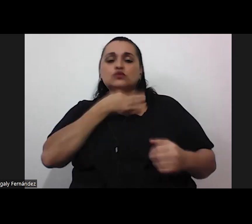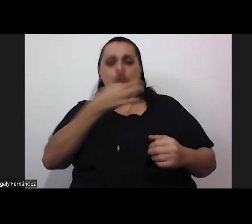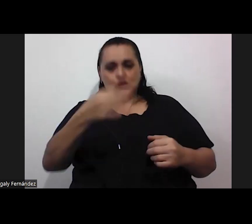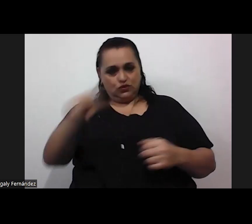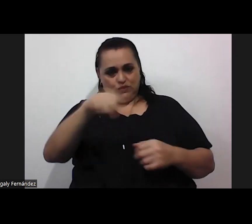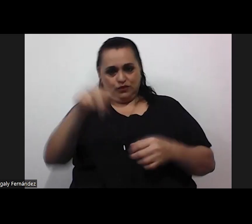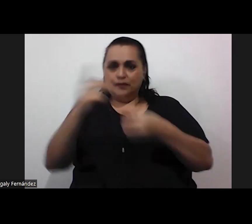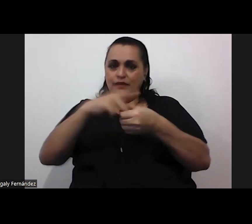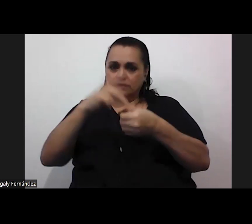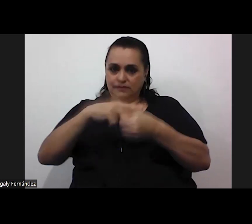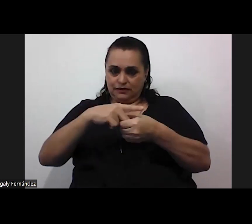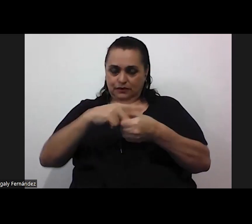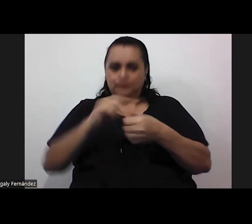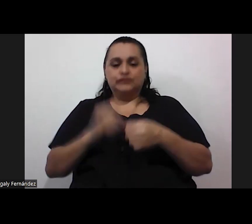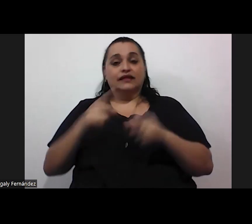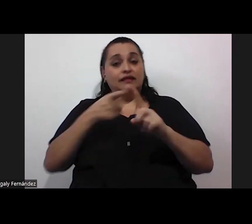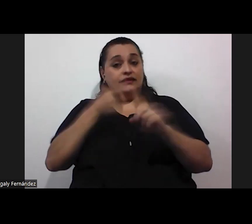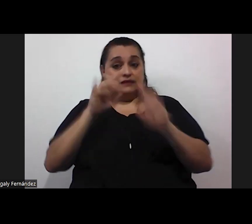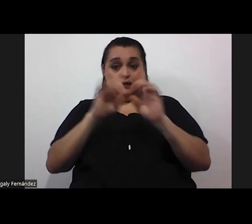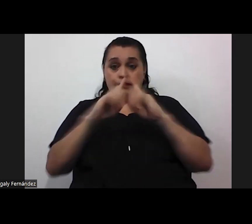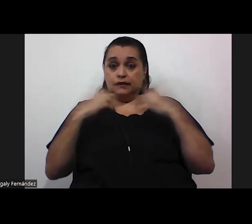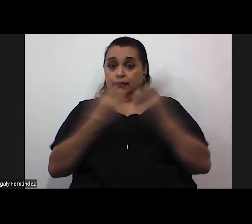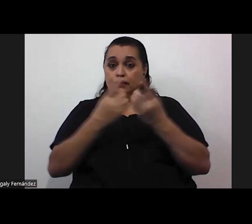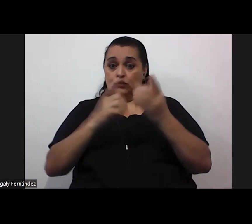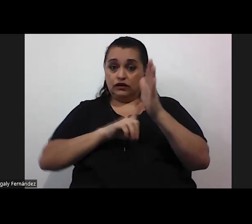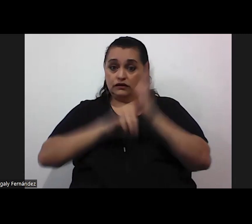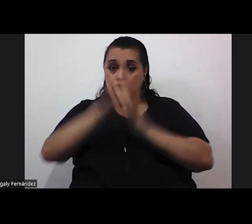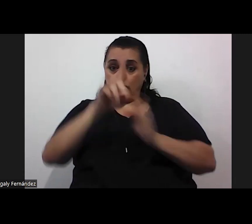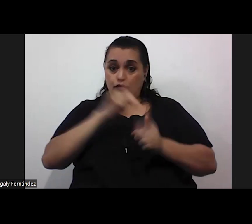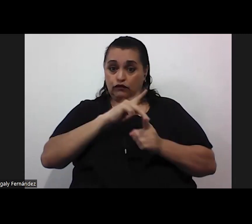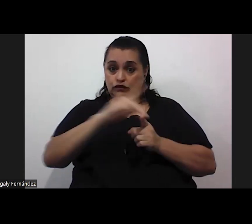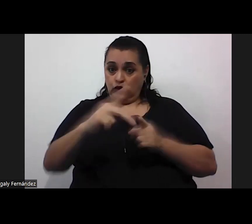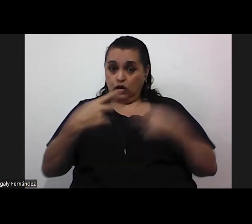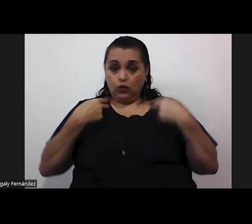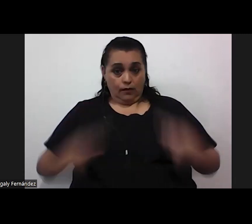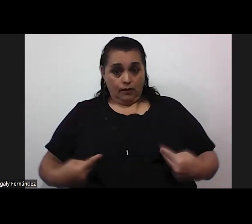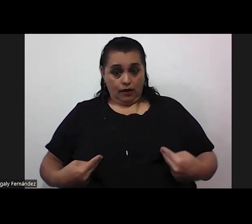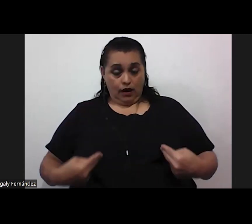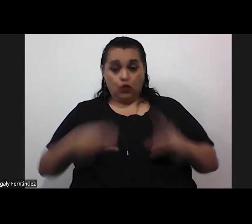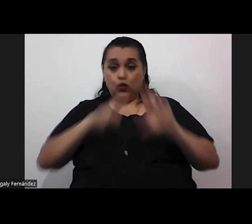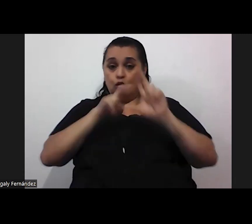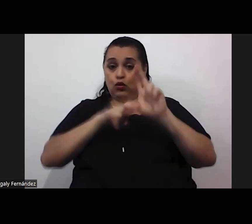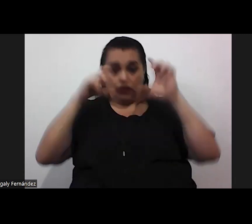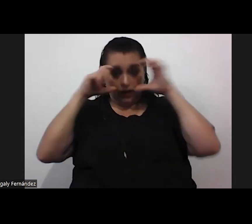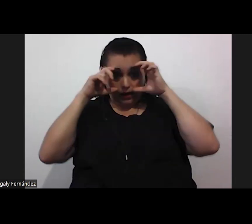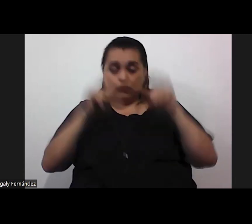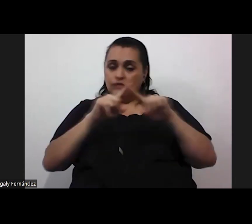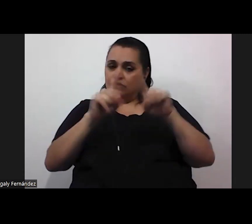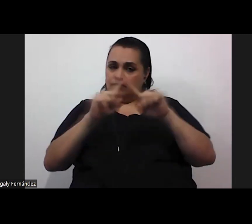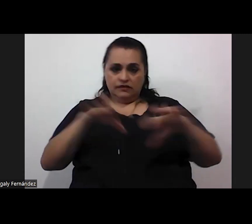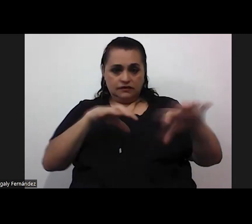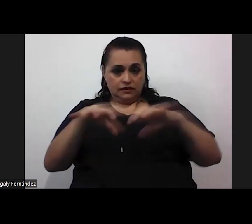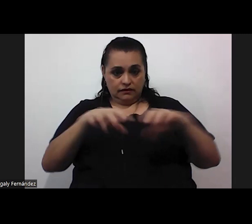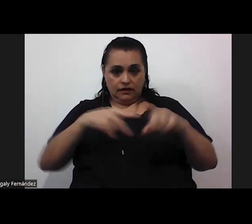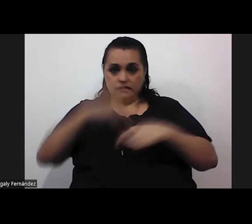participación. Desde el Departamento de Desarrollo Profesional y Humano de Colipro se generan diversas actividades y